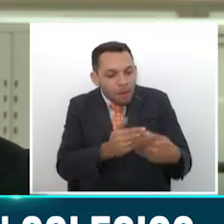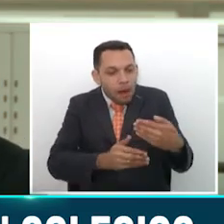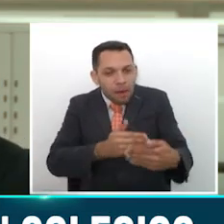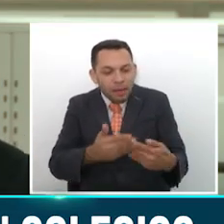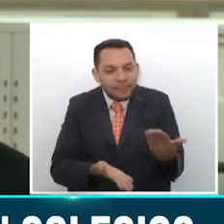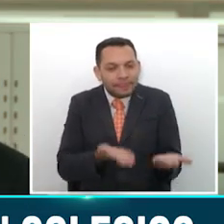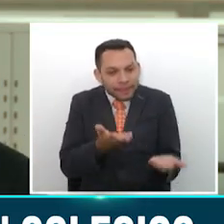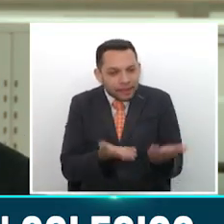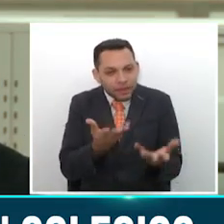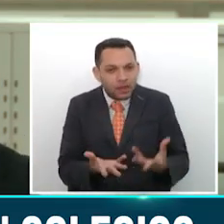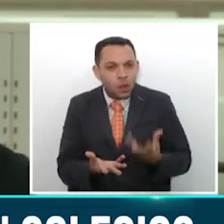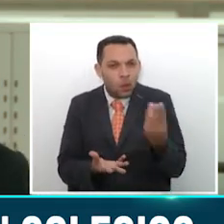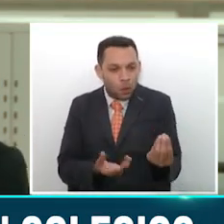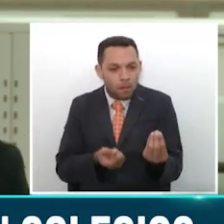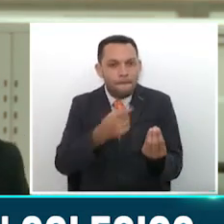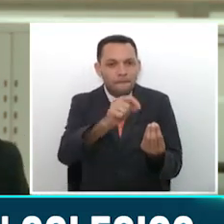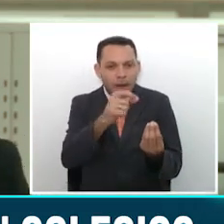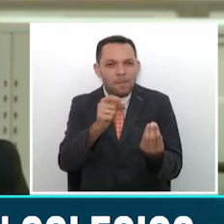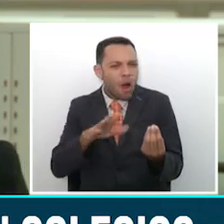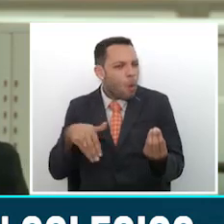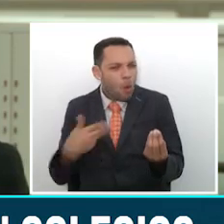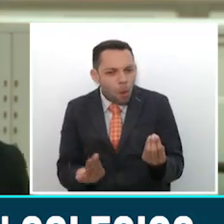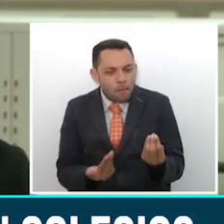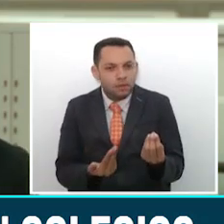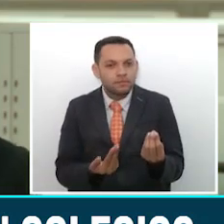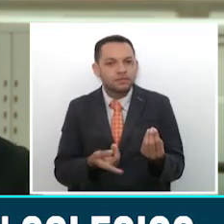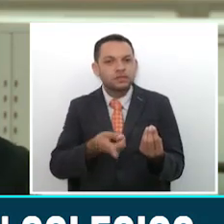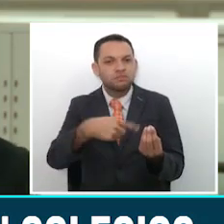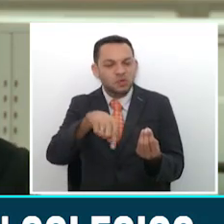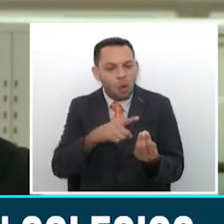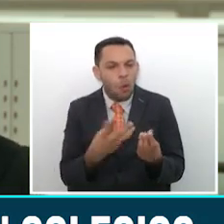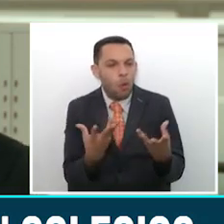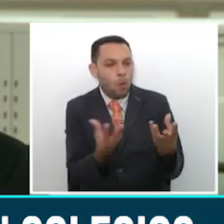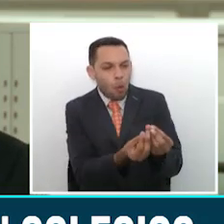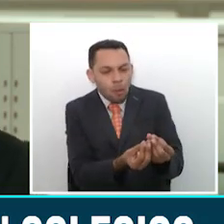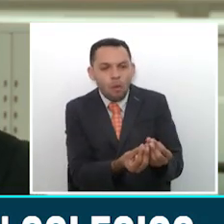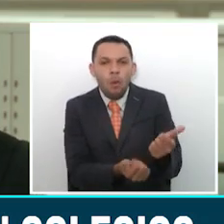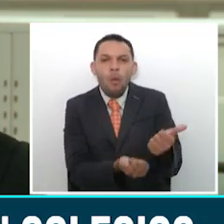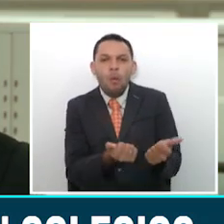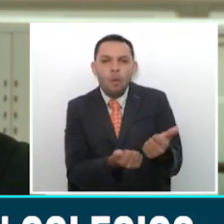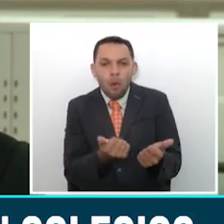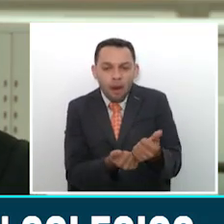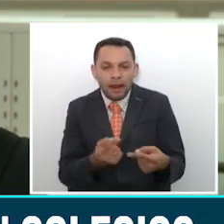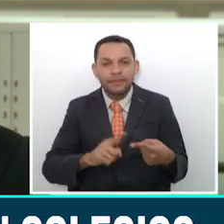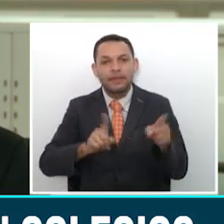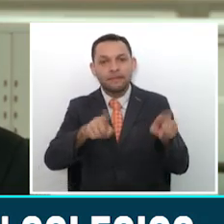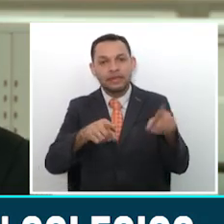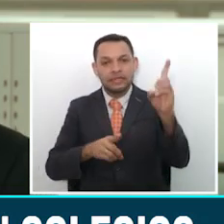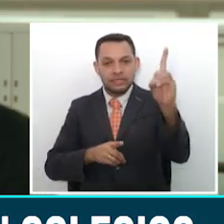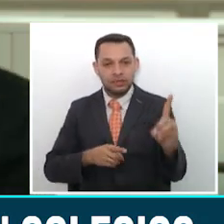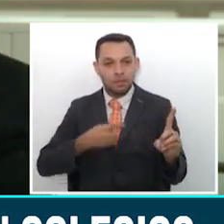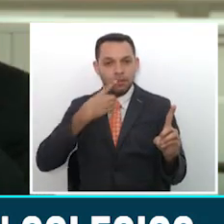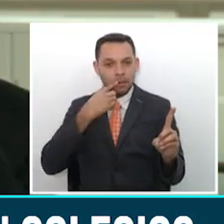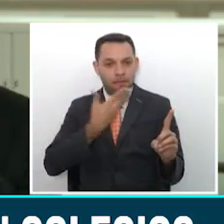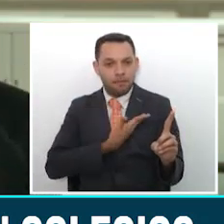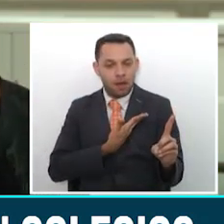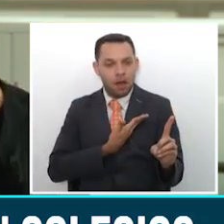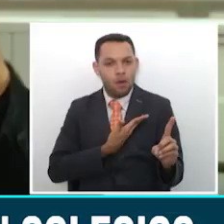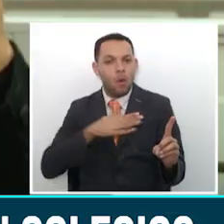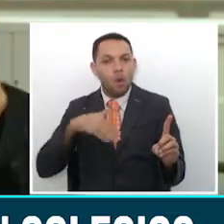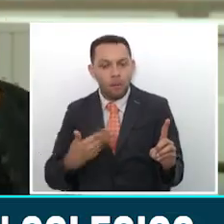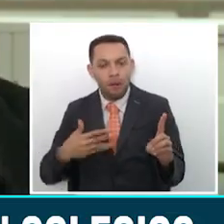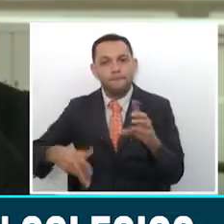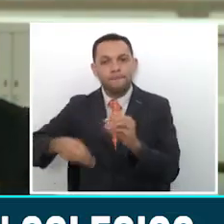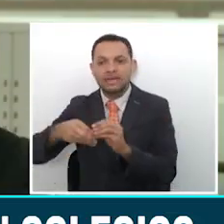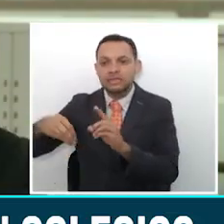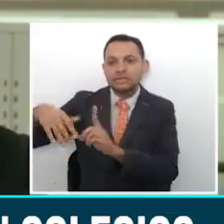teniendo en cuenta también los criterios de los gremios, teniendo en cuenta también el criterio de los padres de familia y mirar el contexto